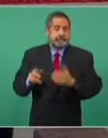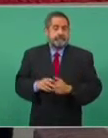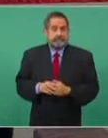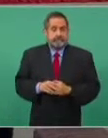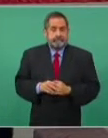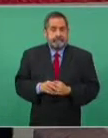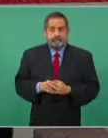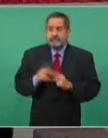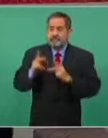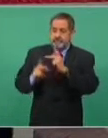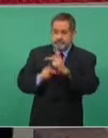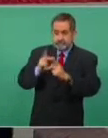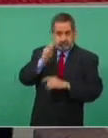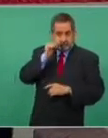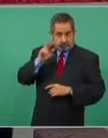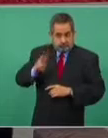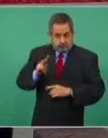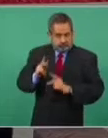Crédito a la palabra.